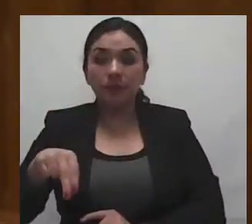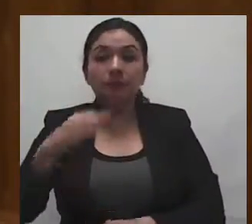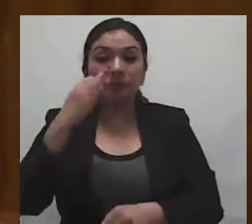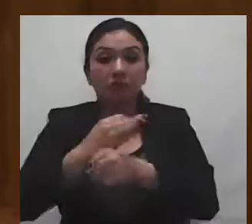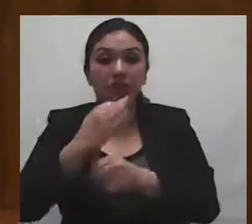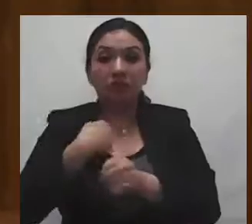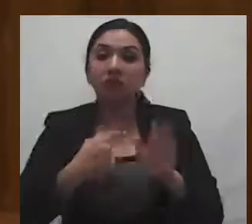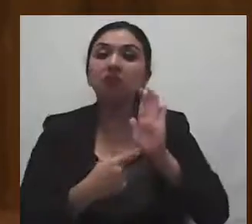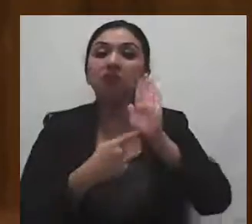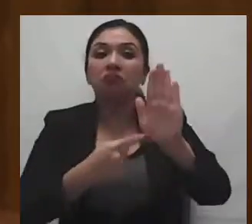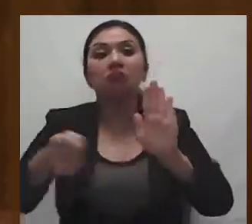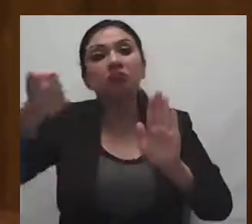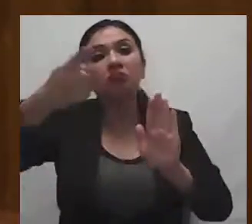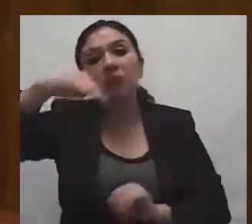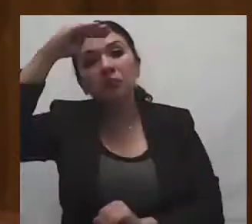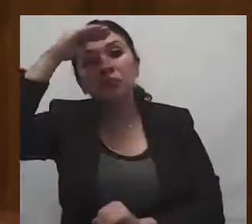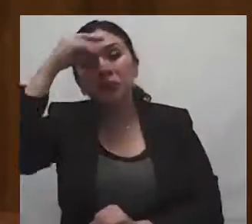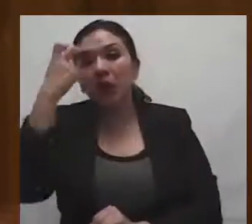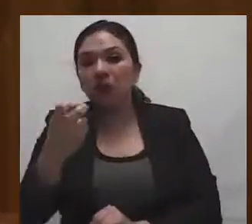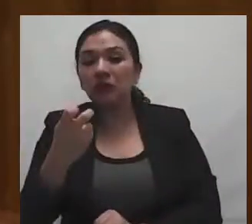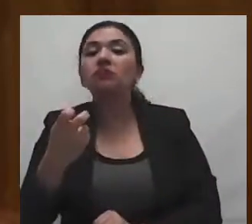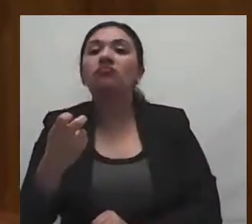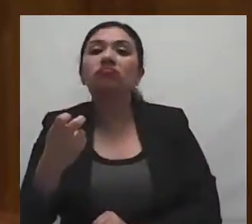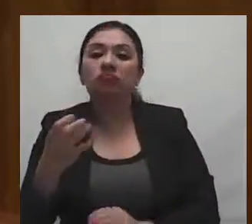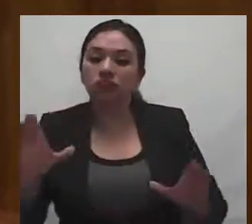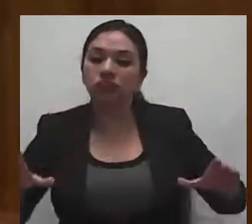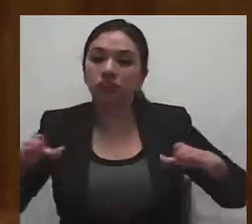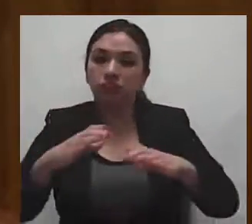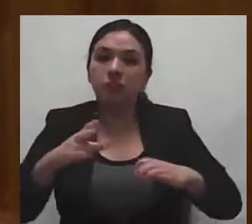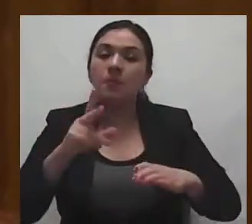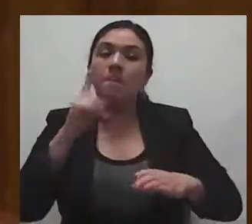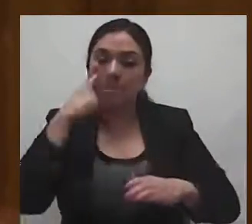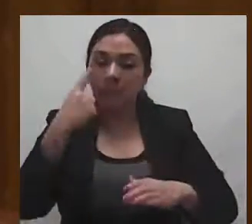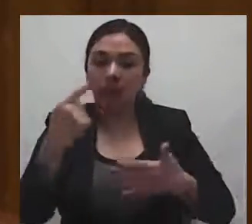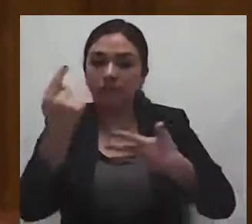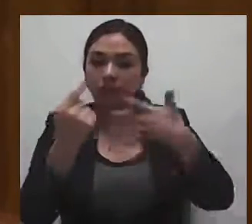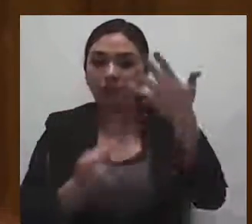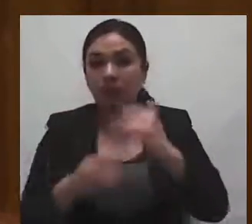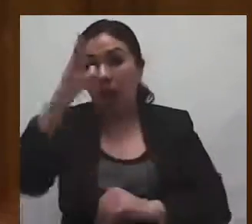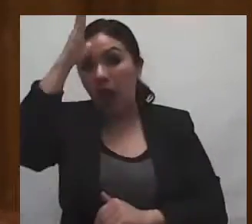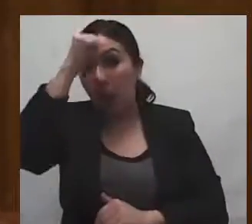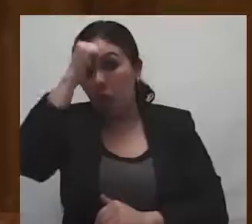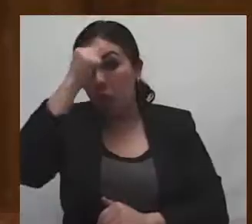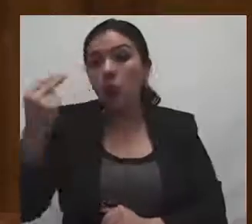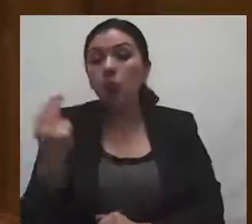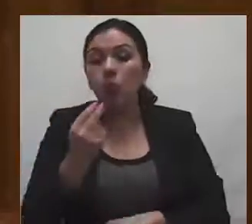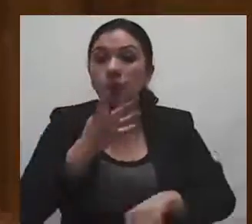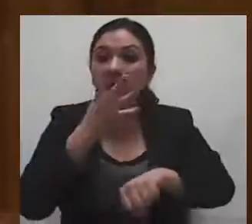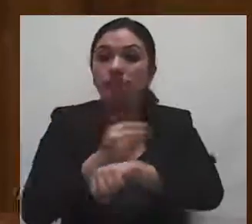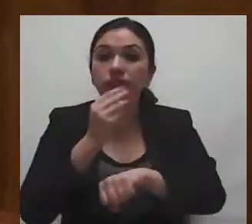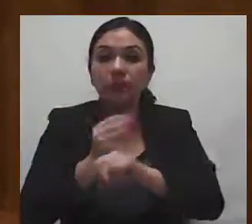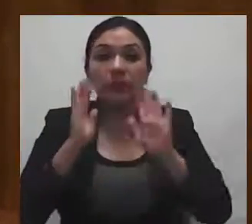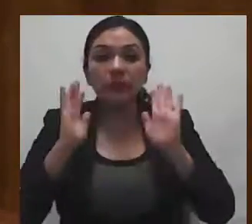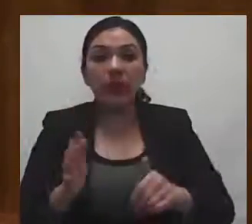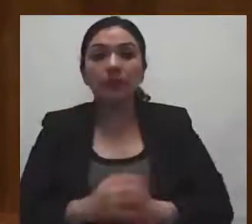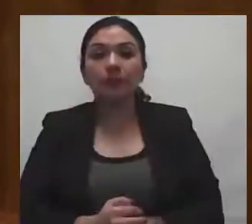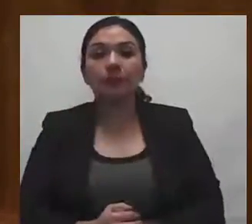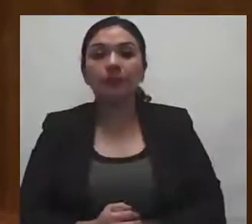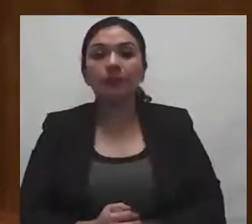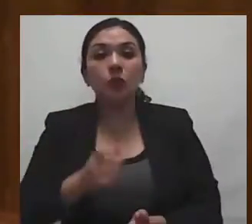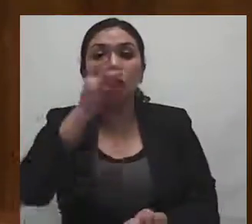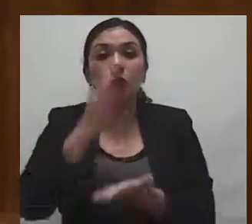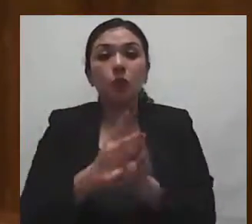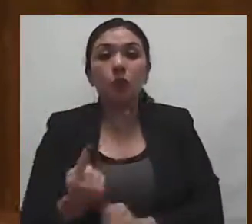consideración esta noble soberanía lo siguiente. punto de acuerdo de urgente y obvia resolución. Único,